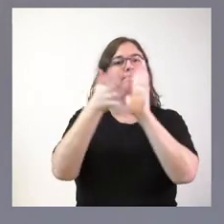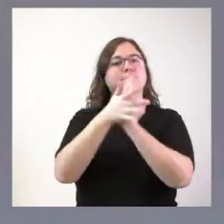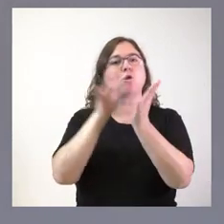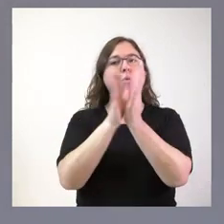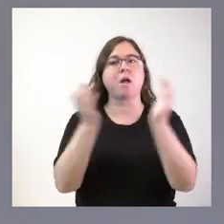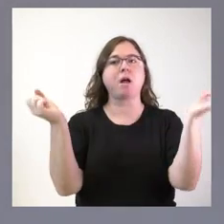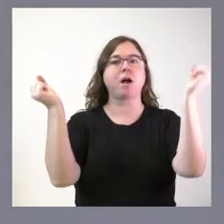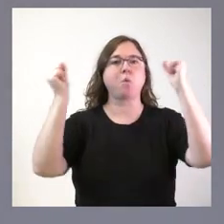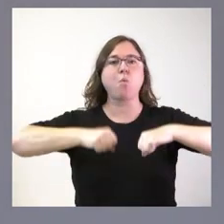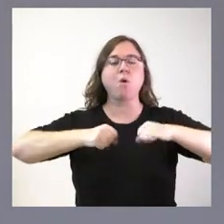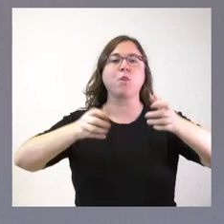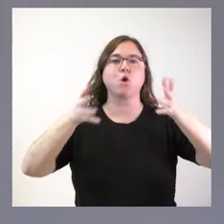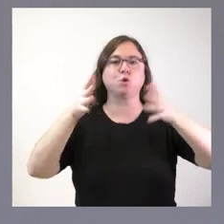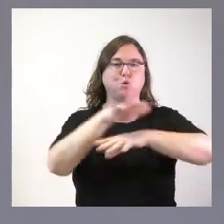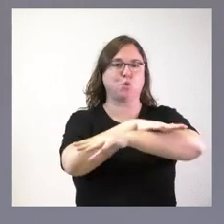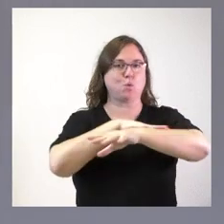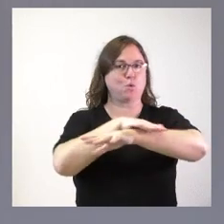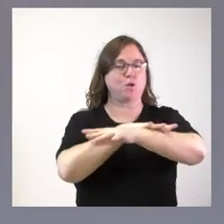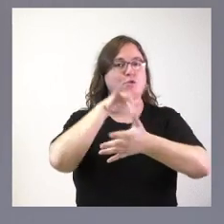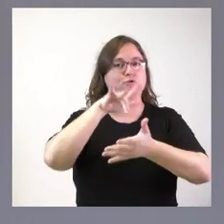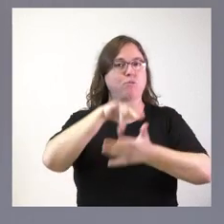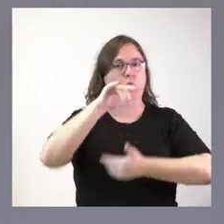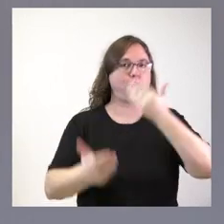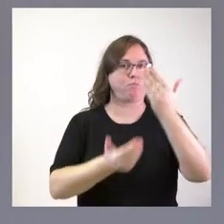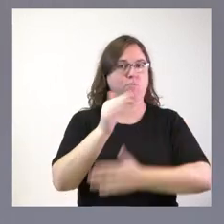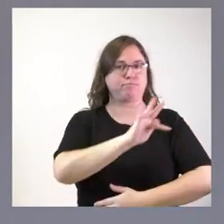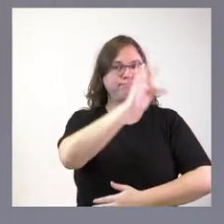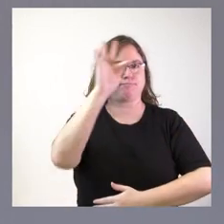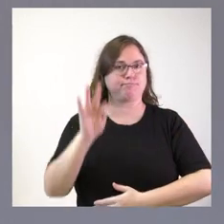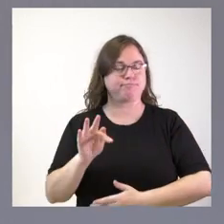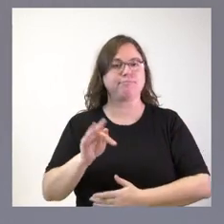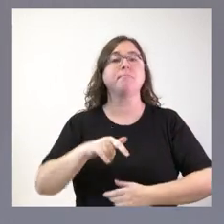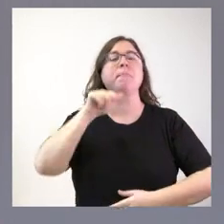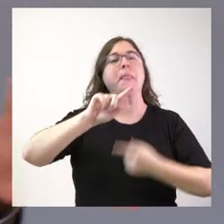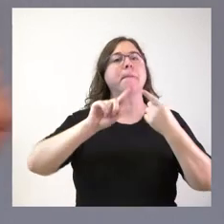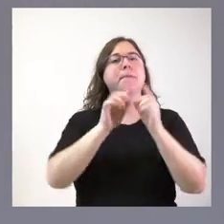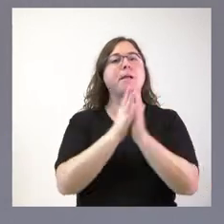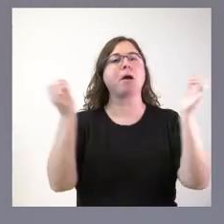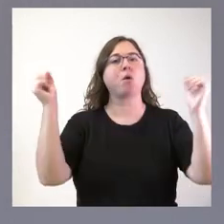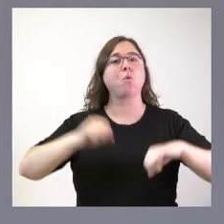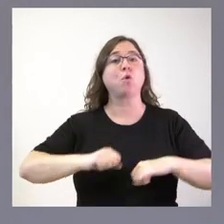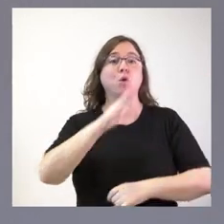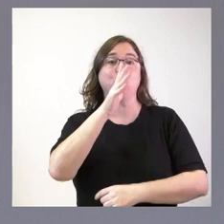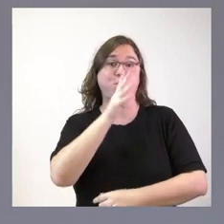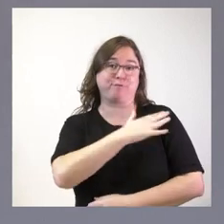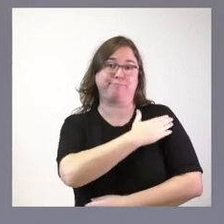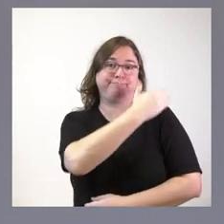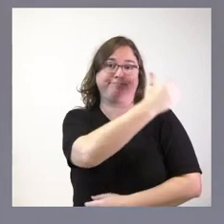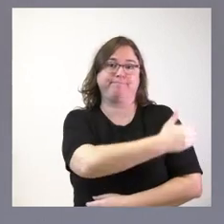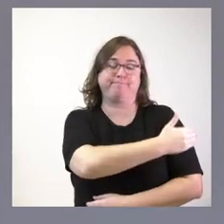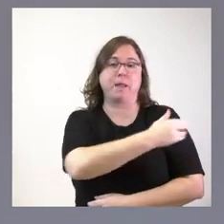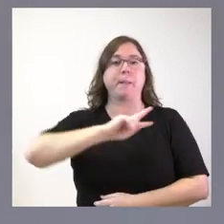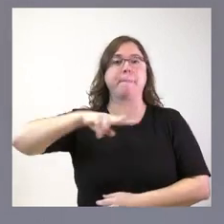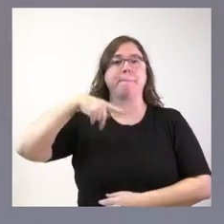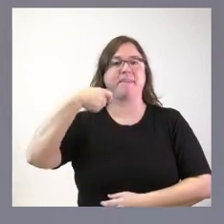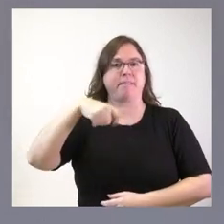del Consejo de Gobierno que hemos celebrado esta mañana. El primero de ellos, y por eso me acompaña el